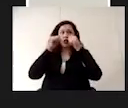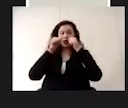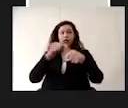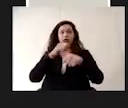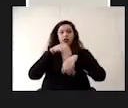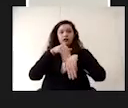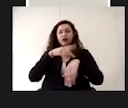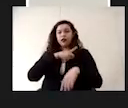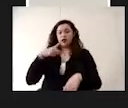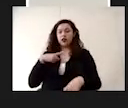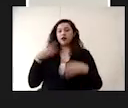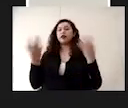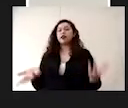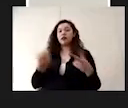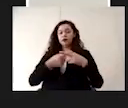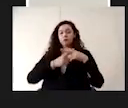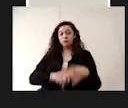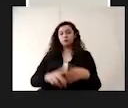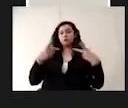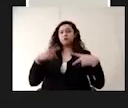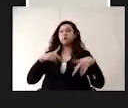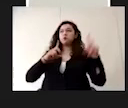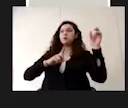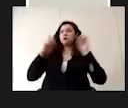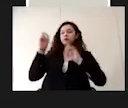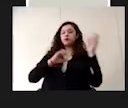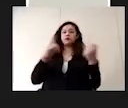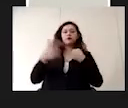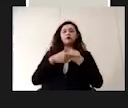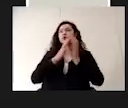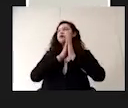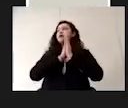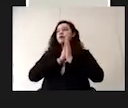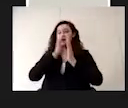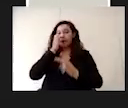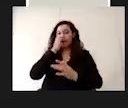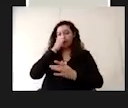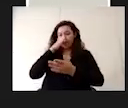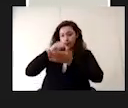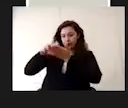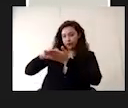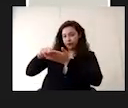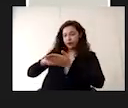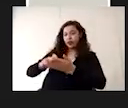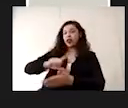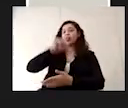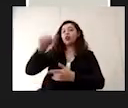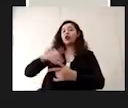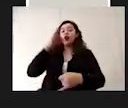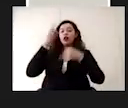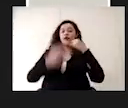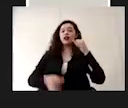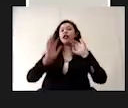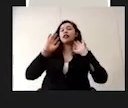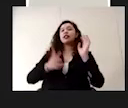Vamos a dar inicio. Si a alguien le surge una duda, por favor la van anotando y al final vamos a abrir un espacio de